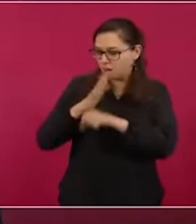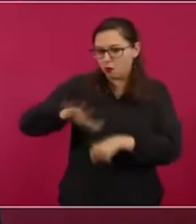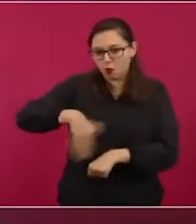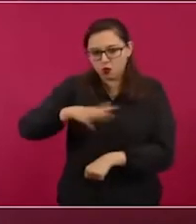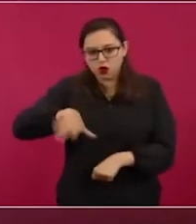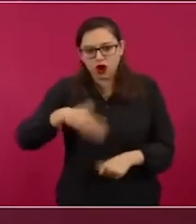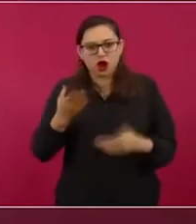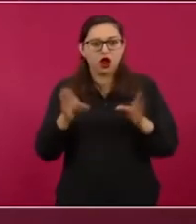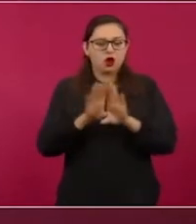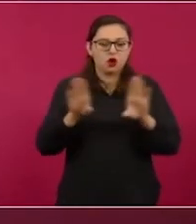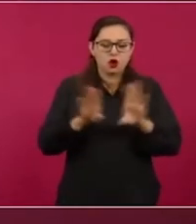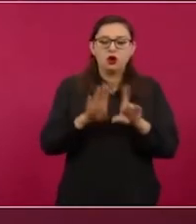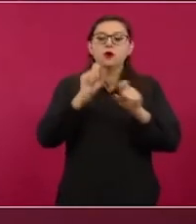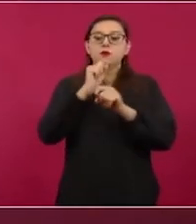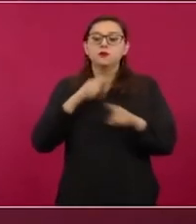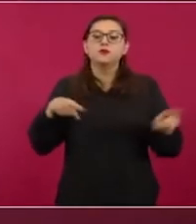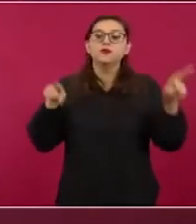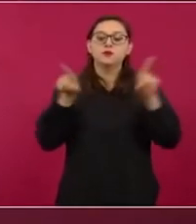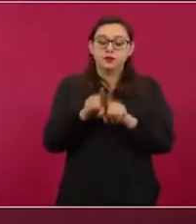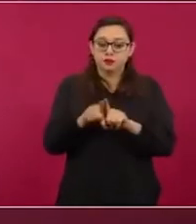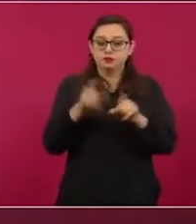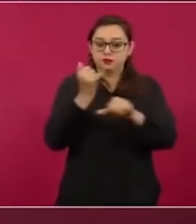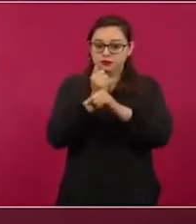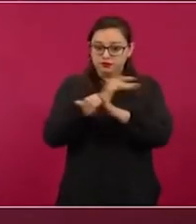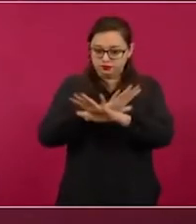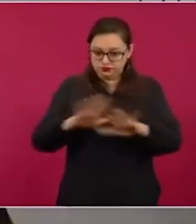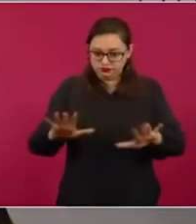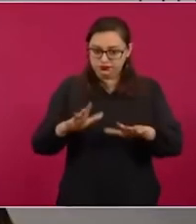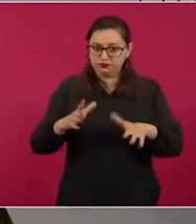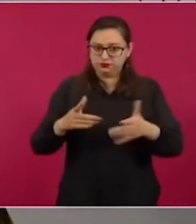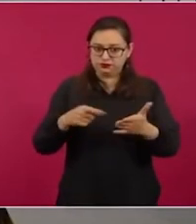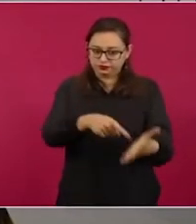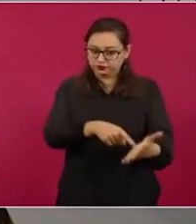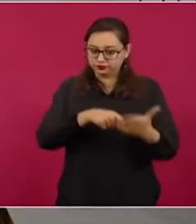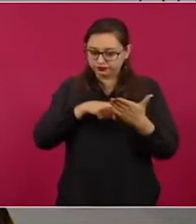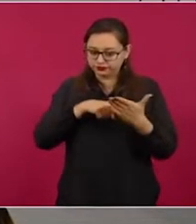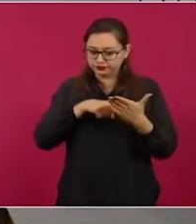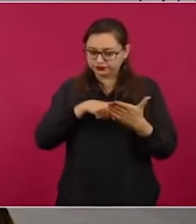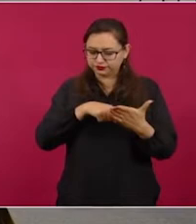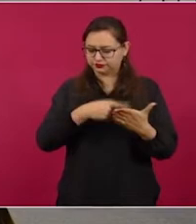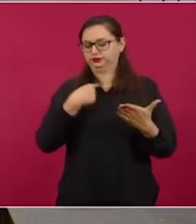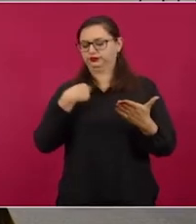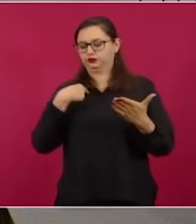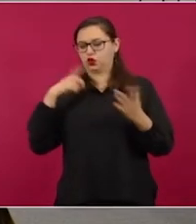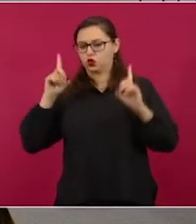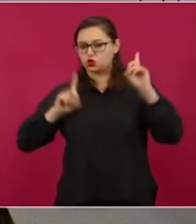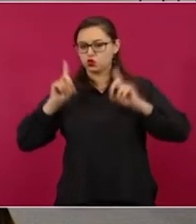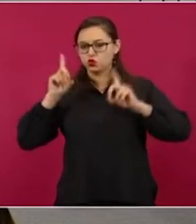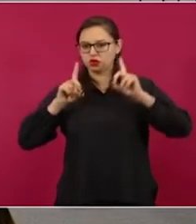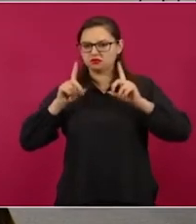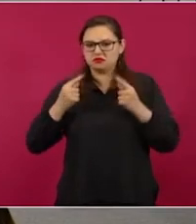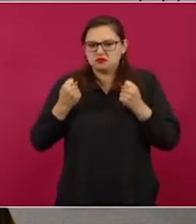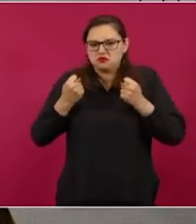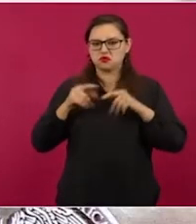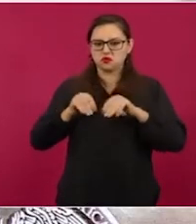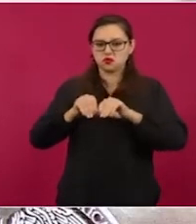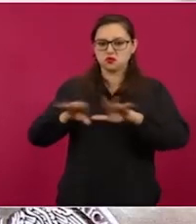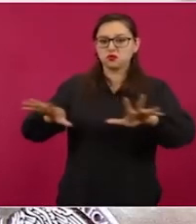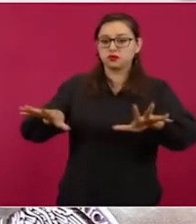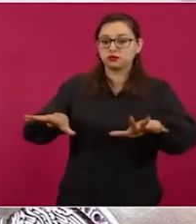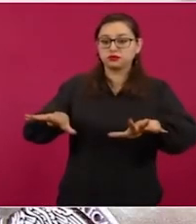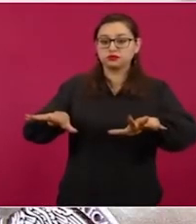no compartir datos que no estén verificados. Digamos no a la guerra,